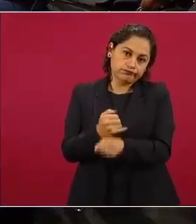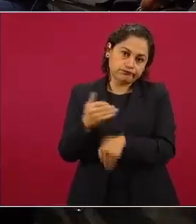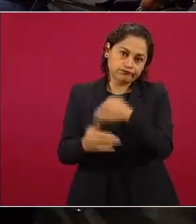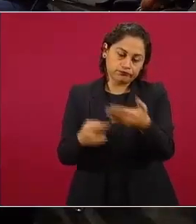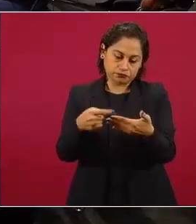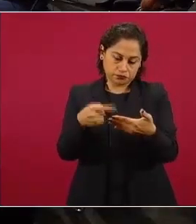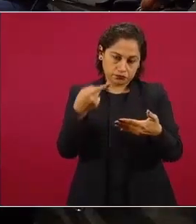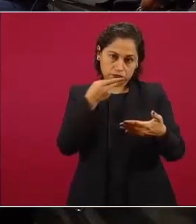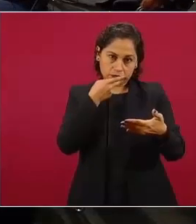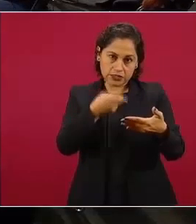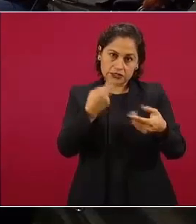que se trata ¡Buenasías! ¡Buenasías!